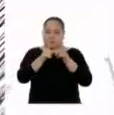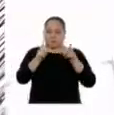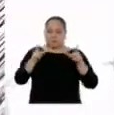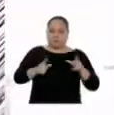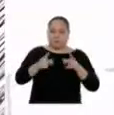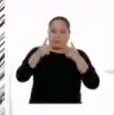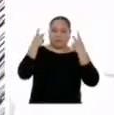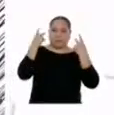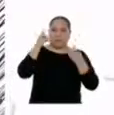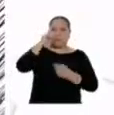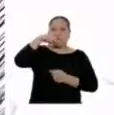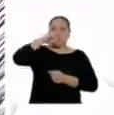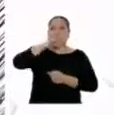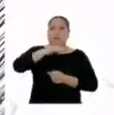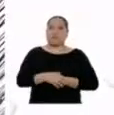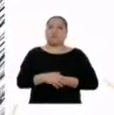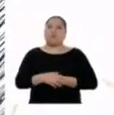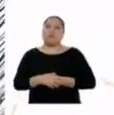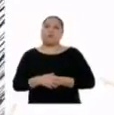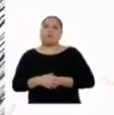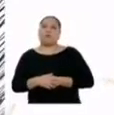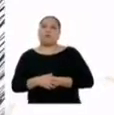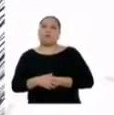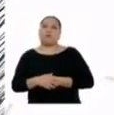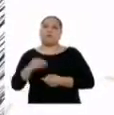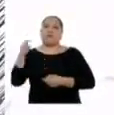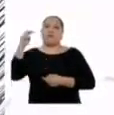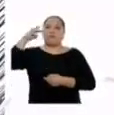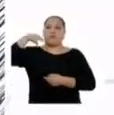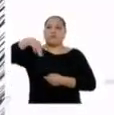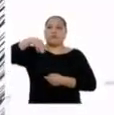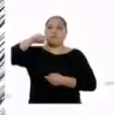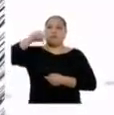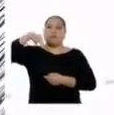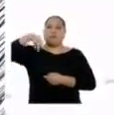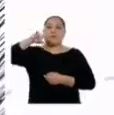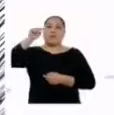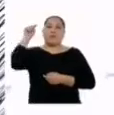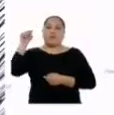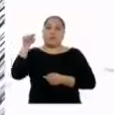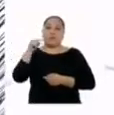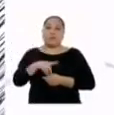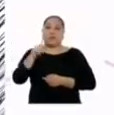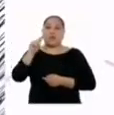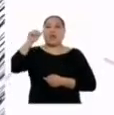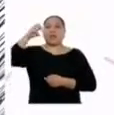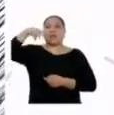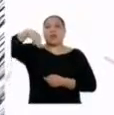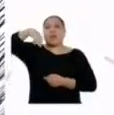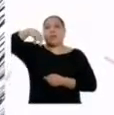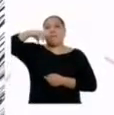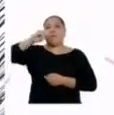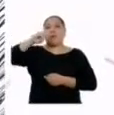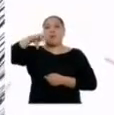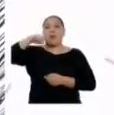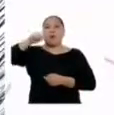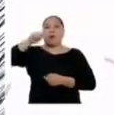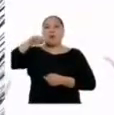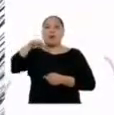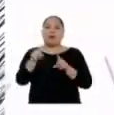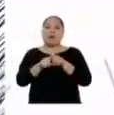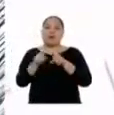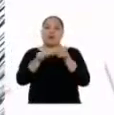ciudad de Iquitos. Madre de Dios ofrece una diversidad de flora. La Reserva Nacional de Tambopata y la